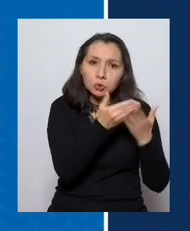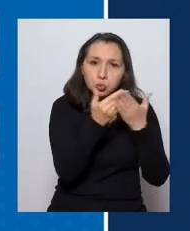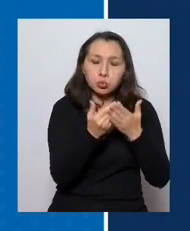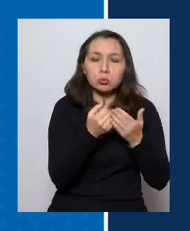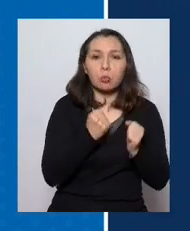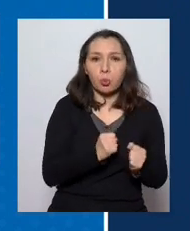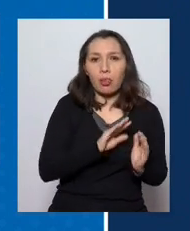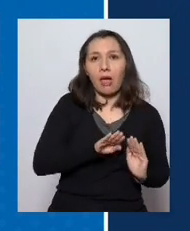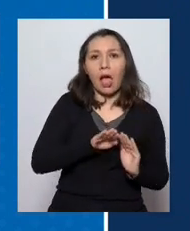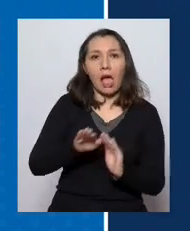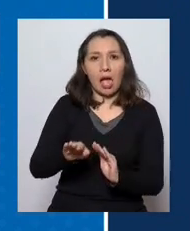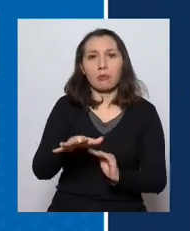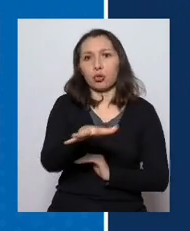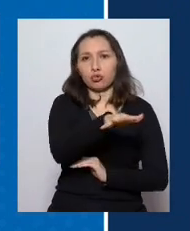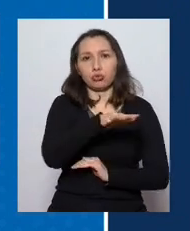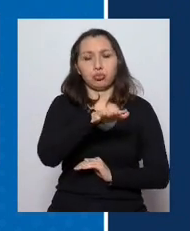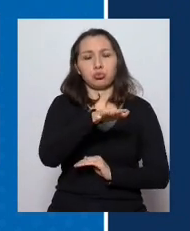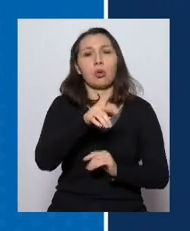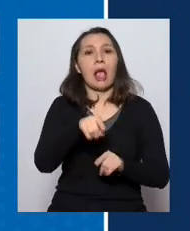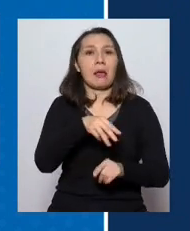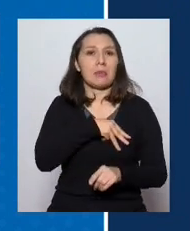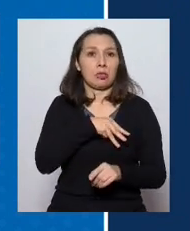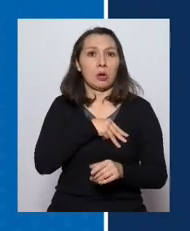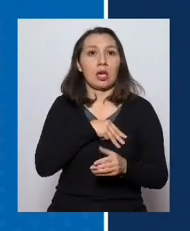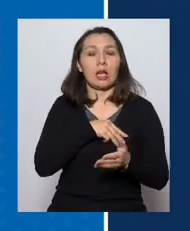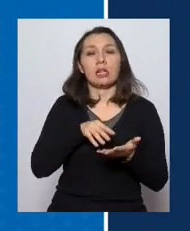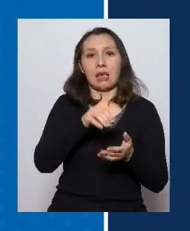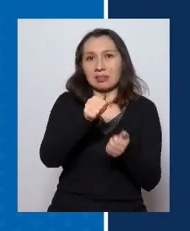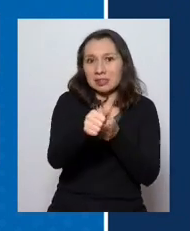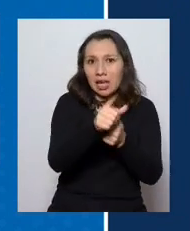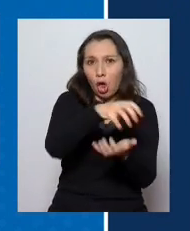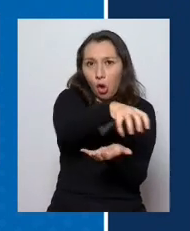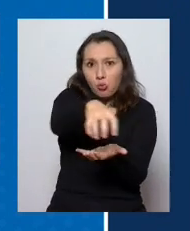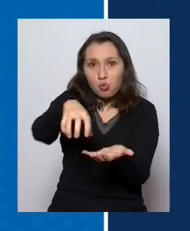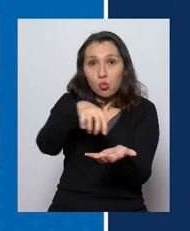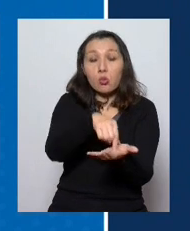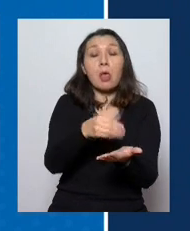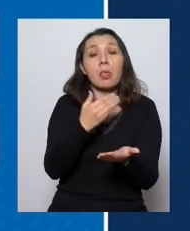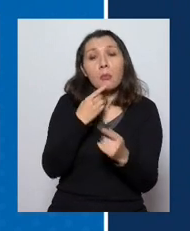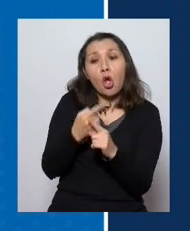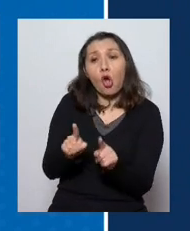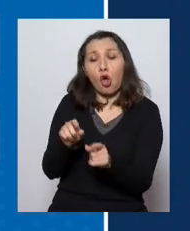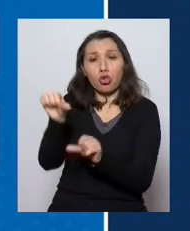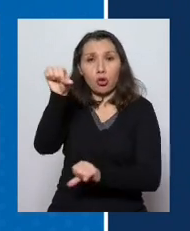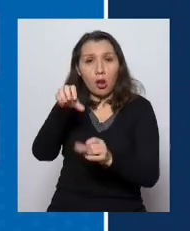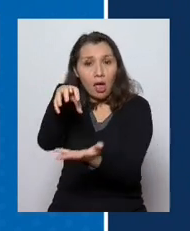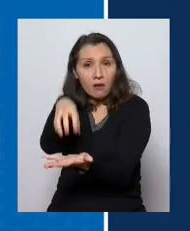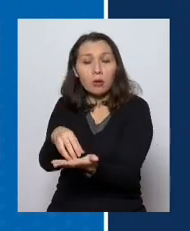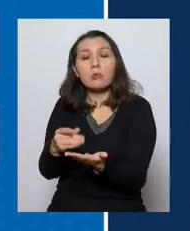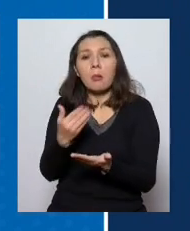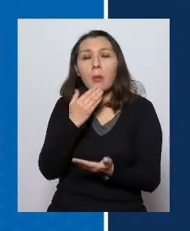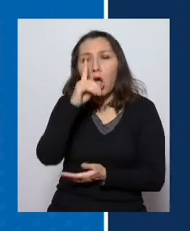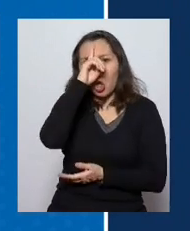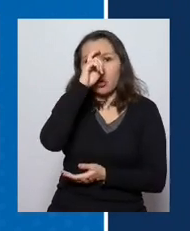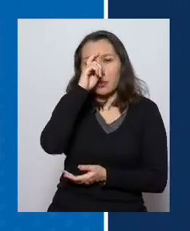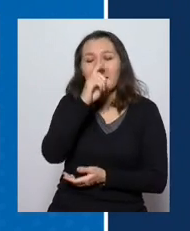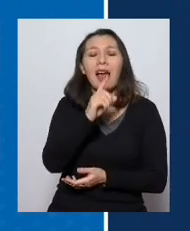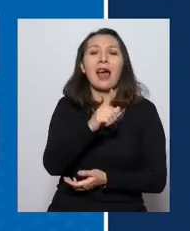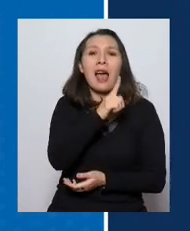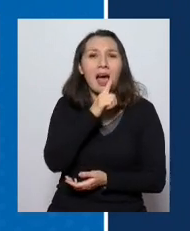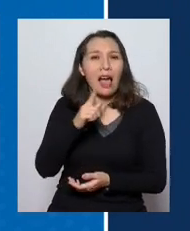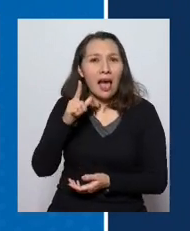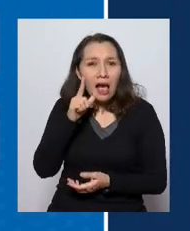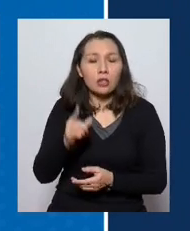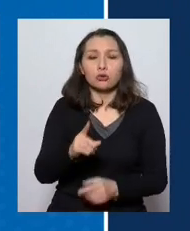apoyar a la zona occidente de la región metropolitana así como también otros laboratorios como el hospital de Castro